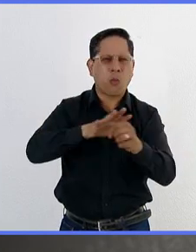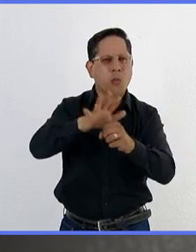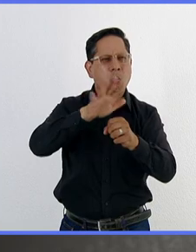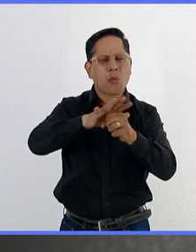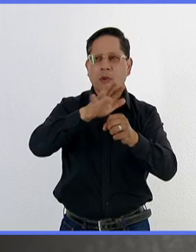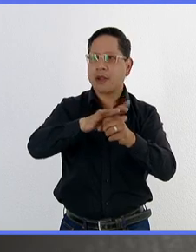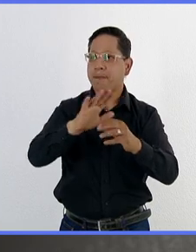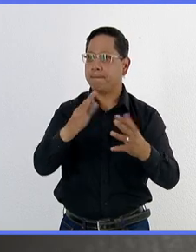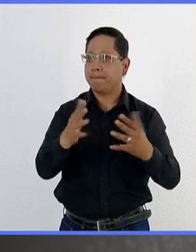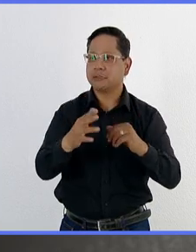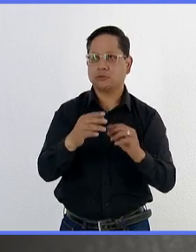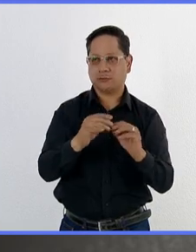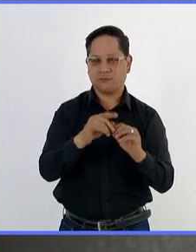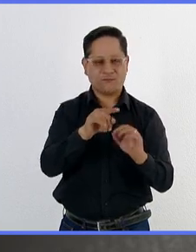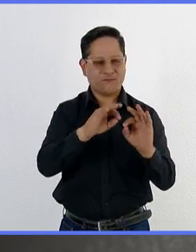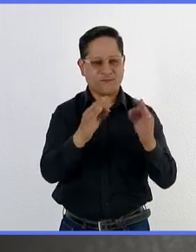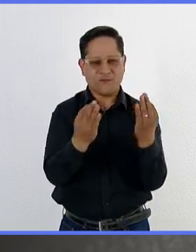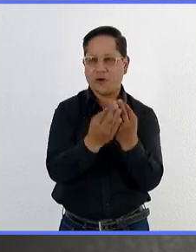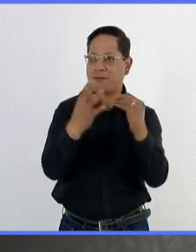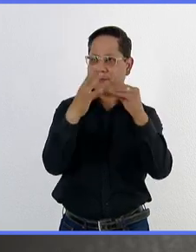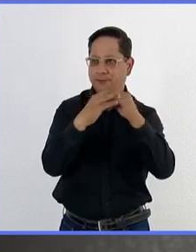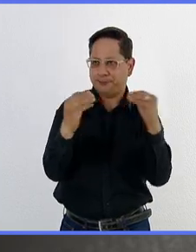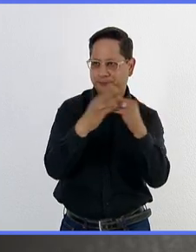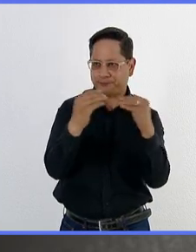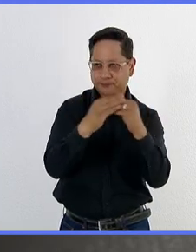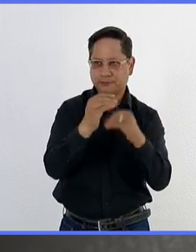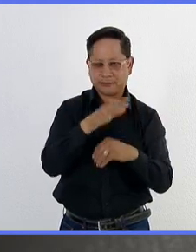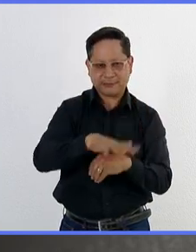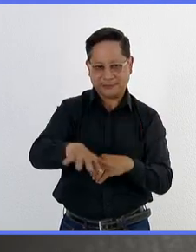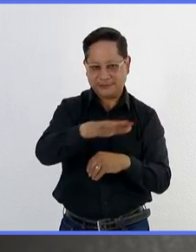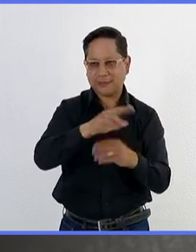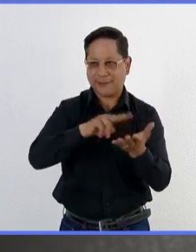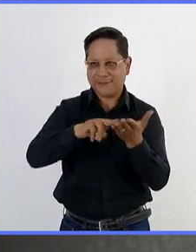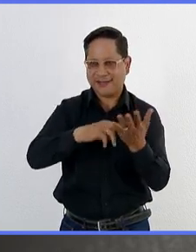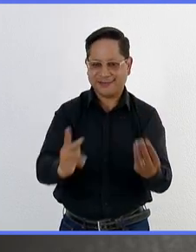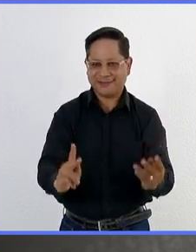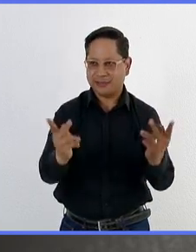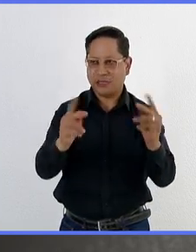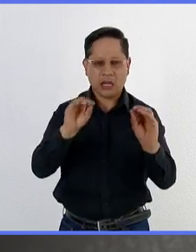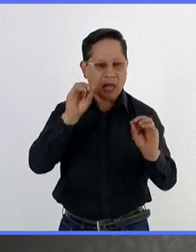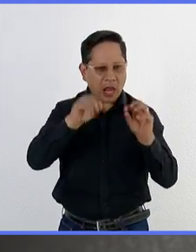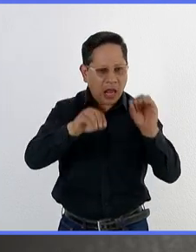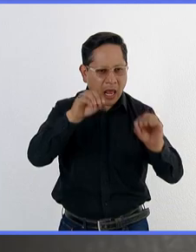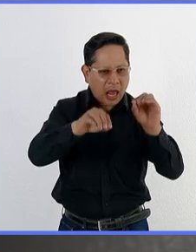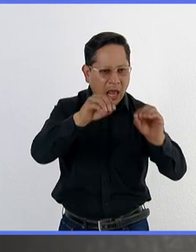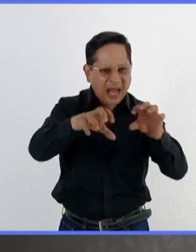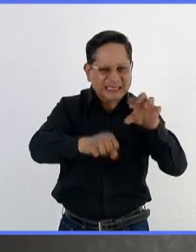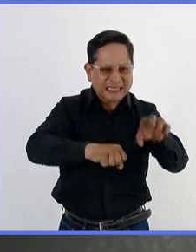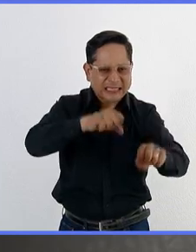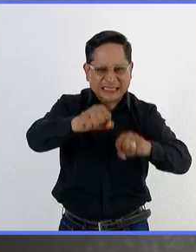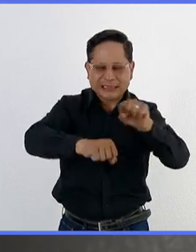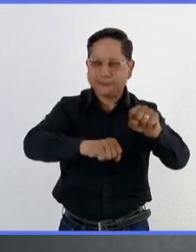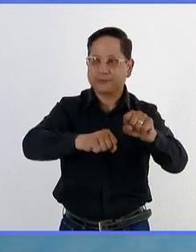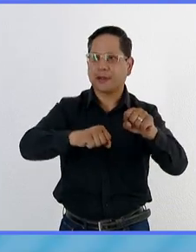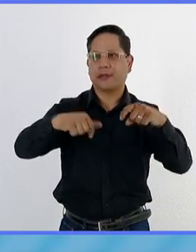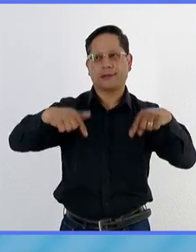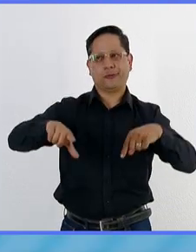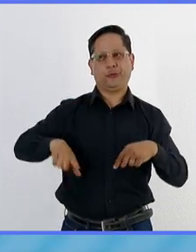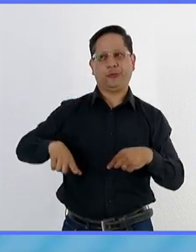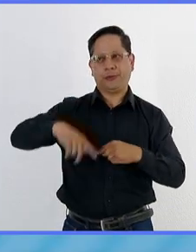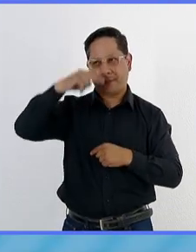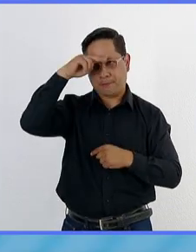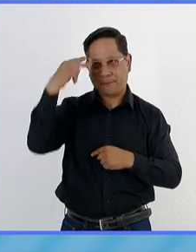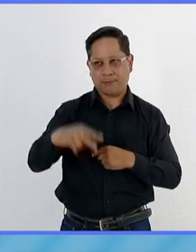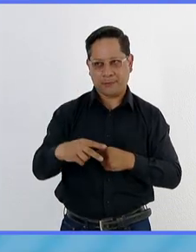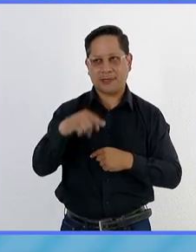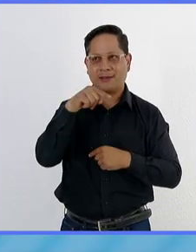de 250 especies de frutas y hortalizas, por eso que el gobierno de México implementa o tiene en operación